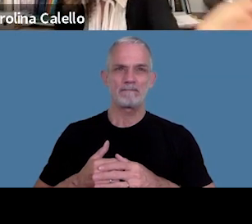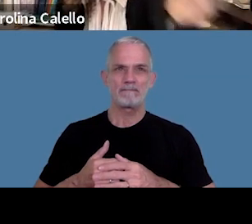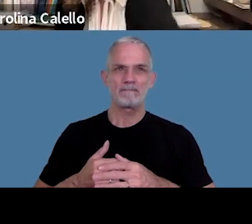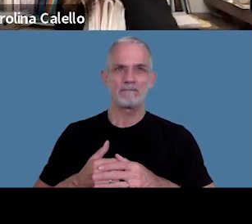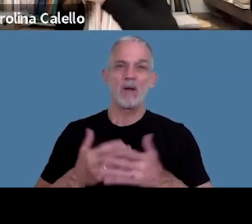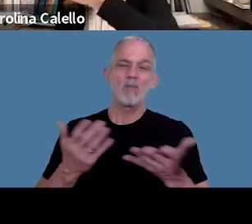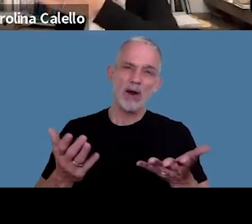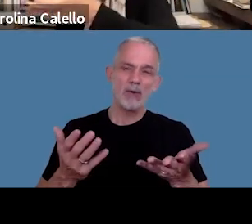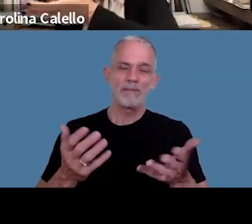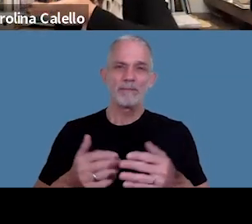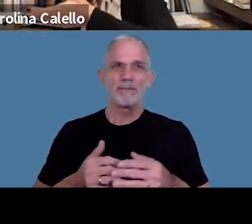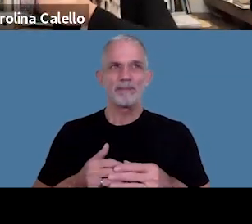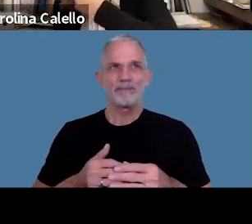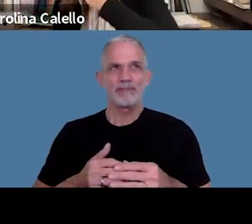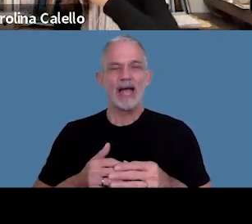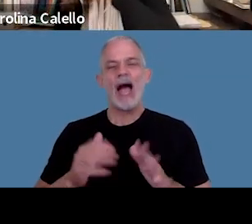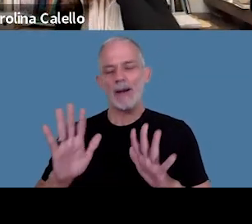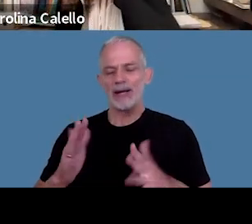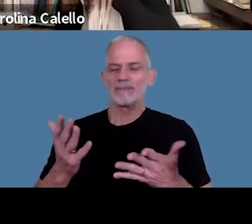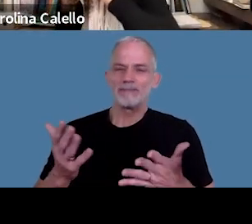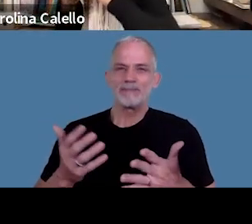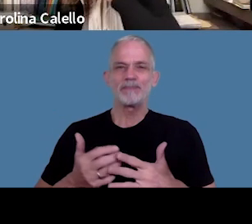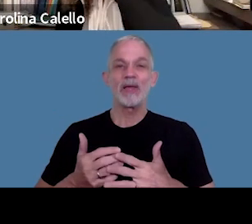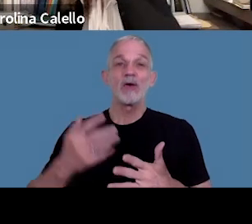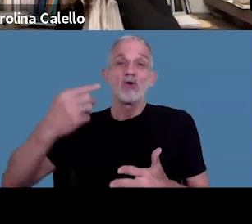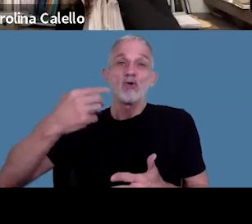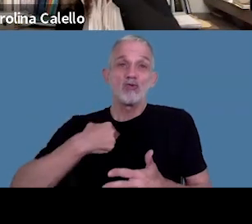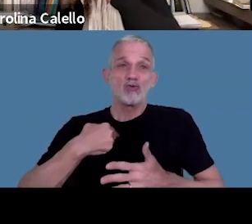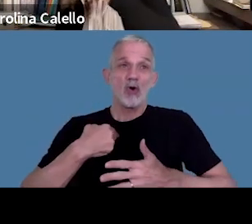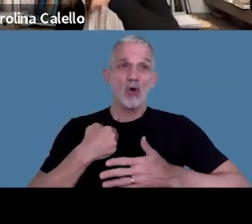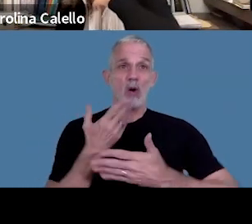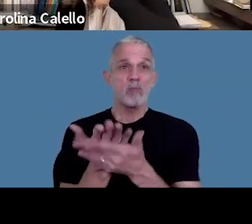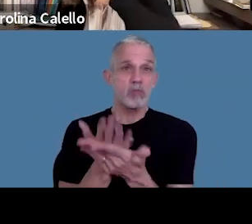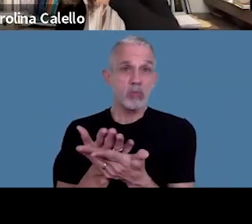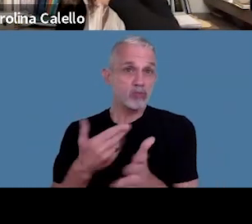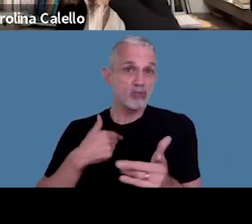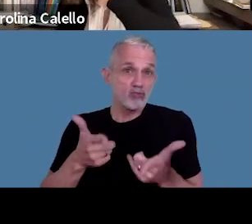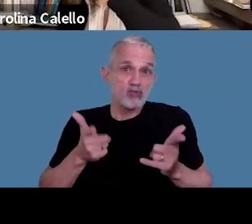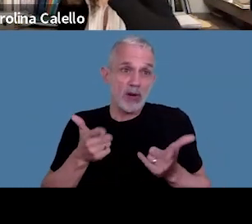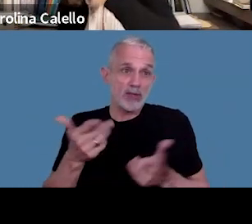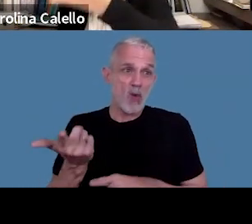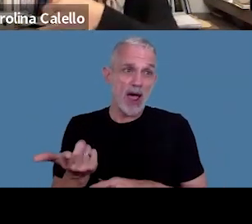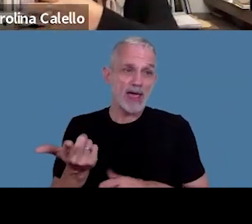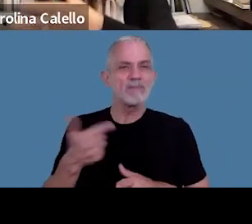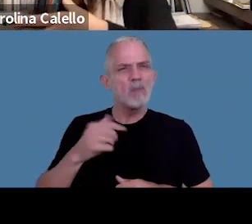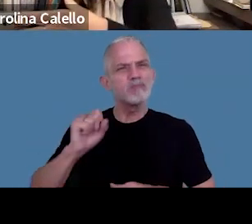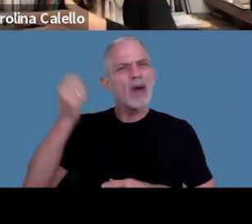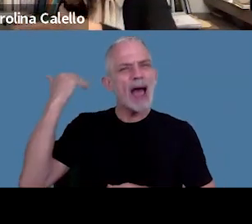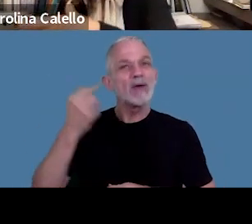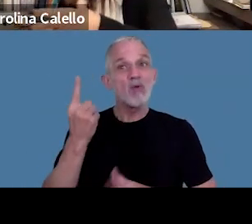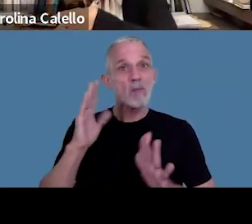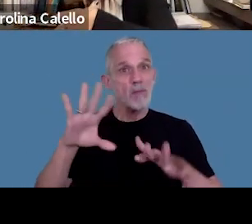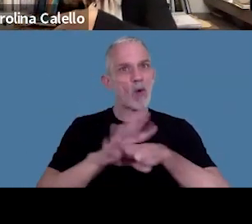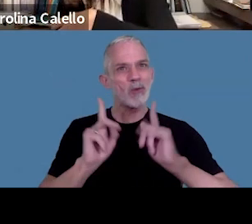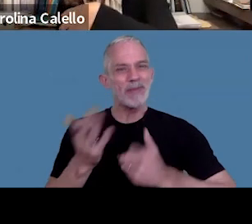bueno a ver yo lo he planteado y no he tenido suerte con esto yo tuve un caso que justo me pasó